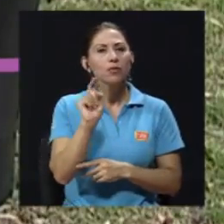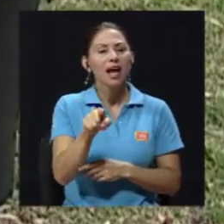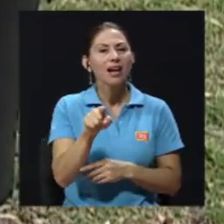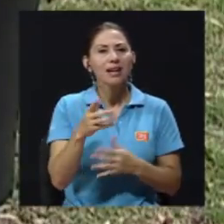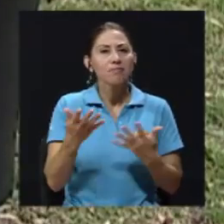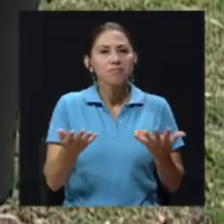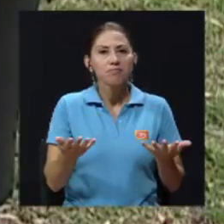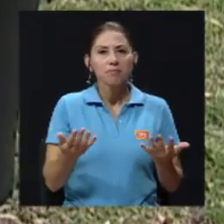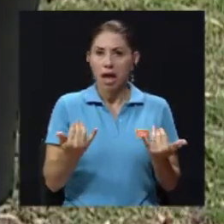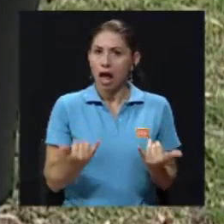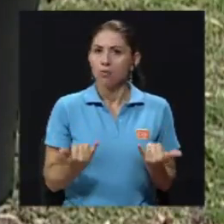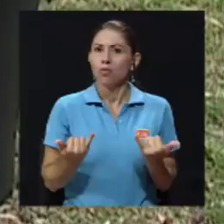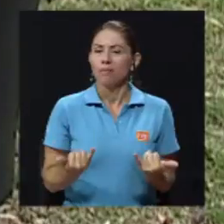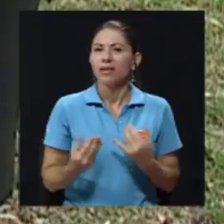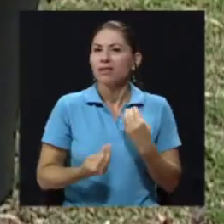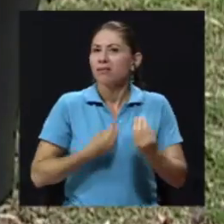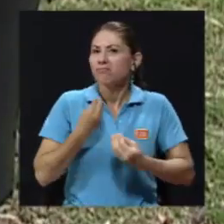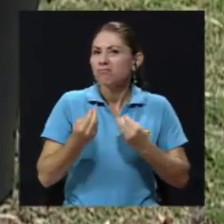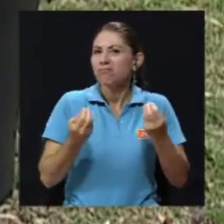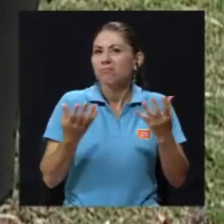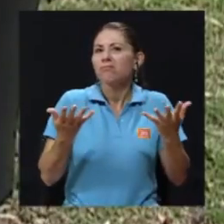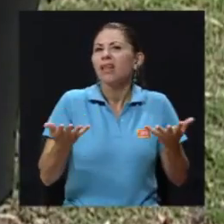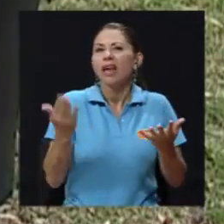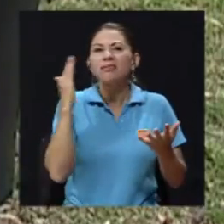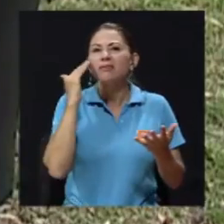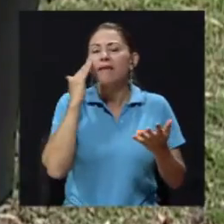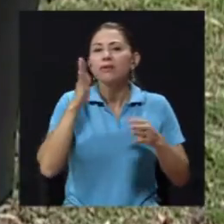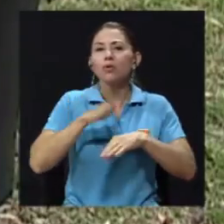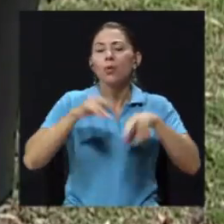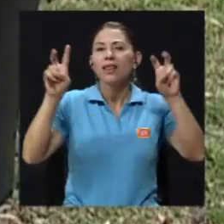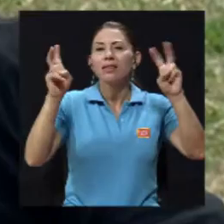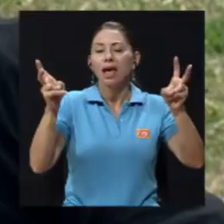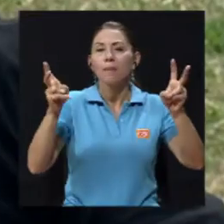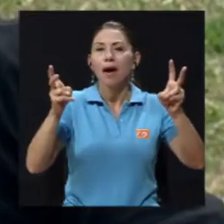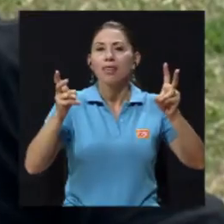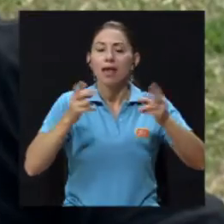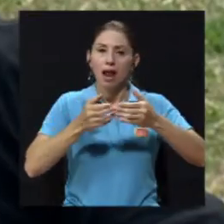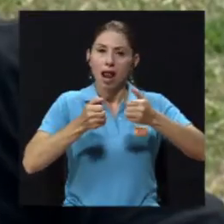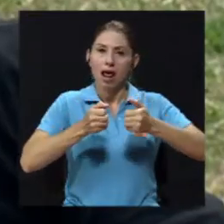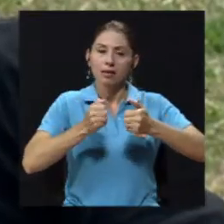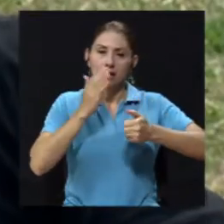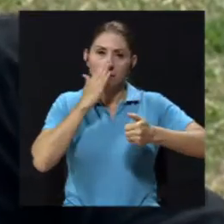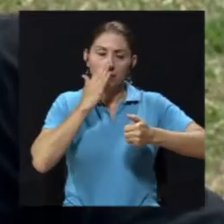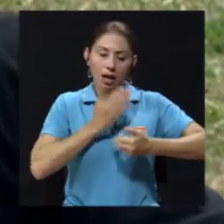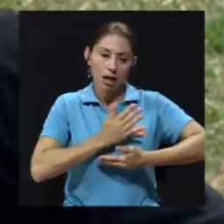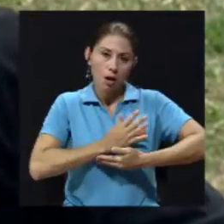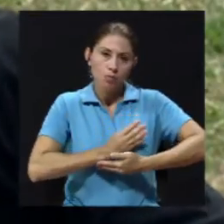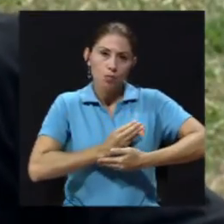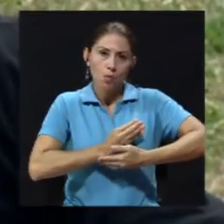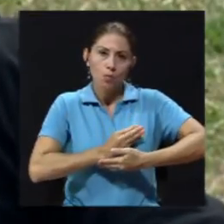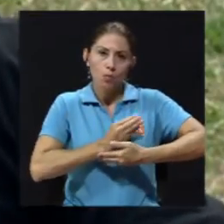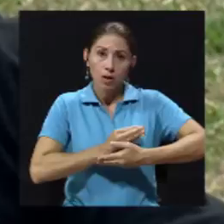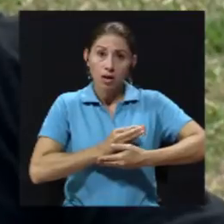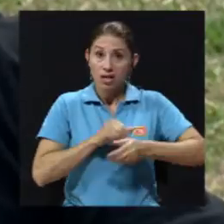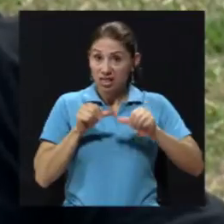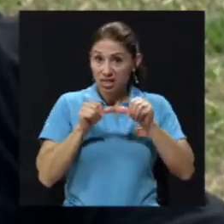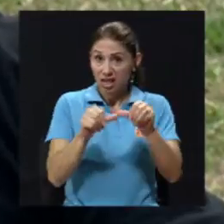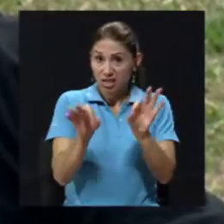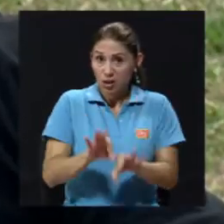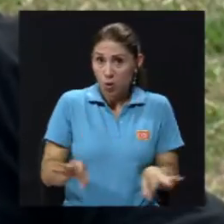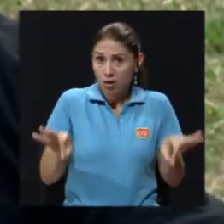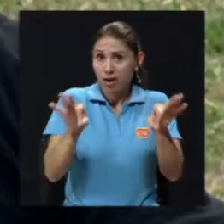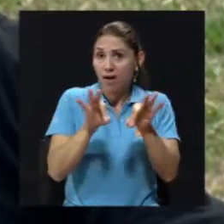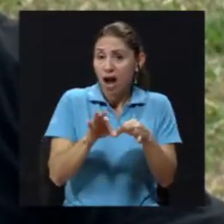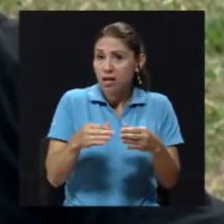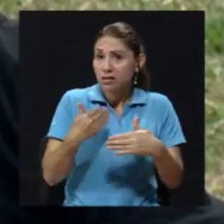se maneja hoy en día con respecto al tema de la lactancia materna? ¿Sigue teniendo la misma relevancia? ¿Sigue aumentando su relevancia?